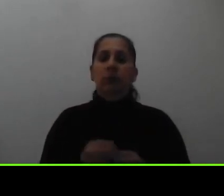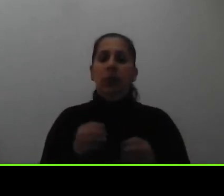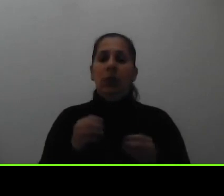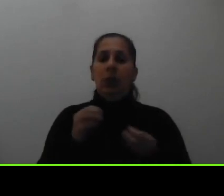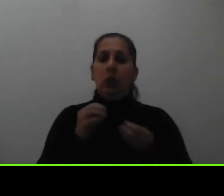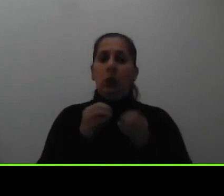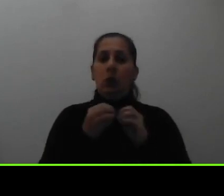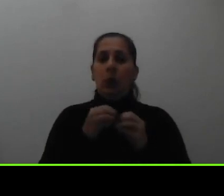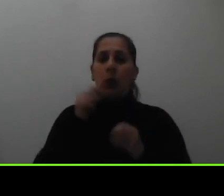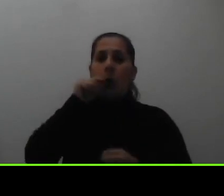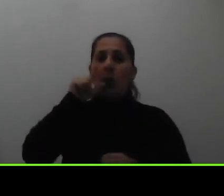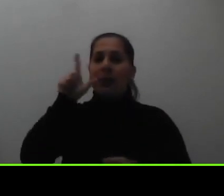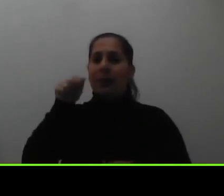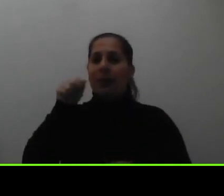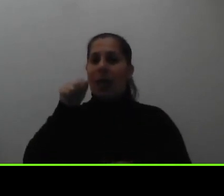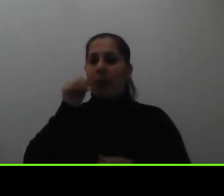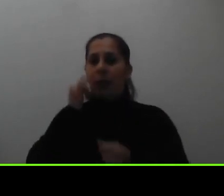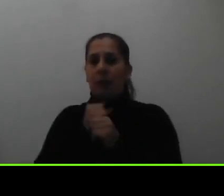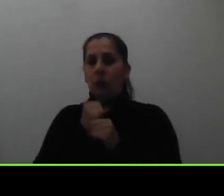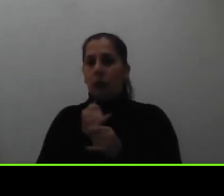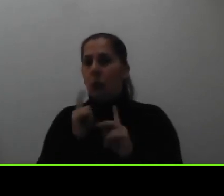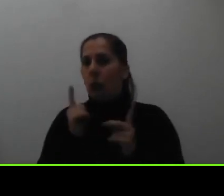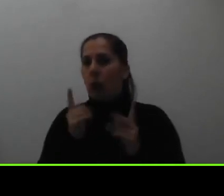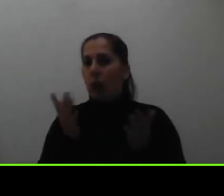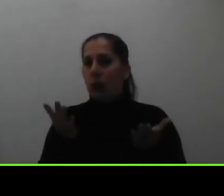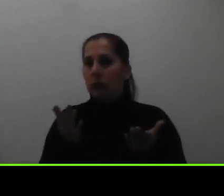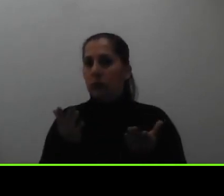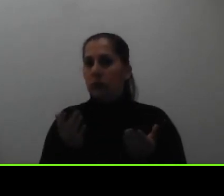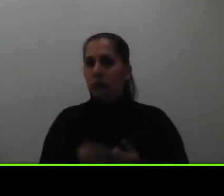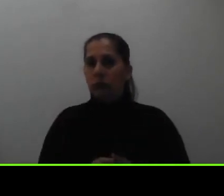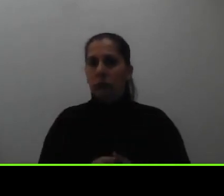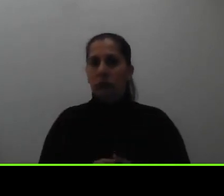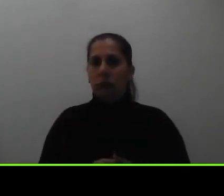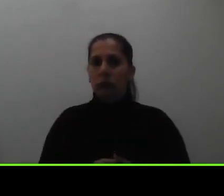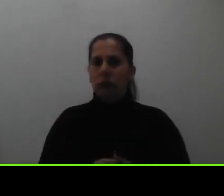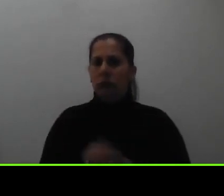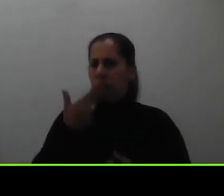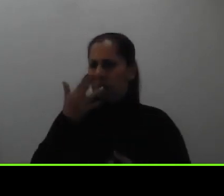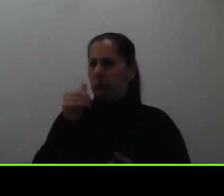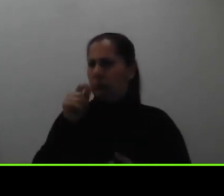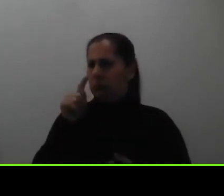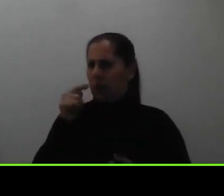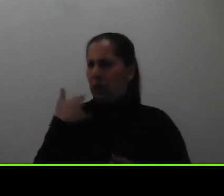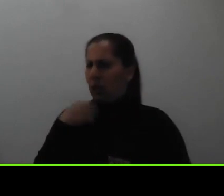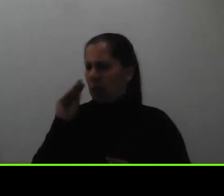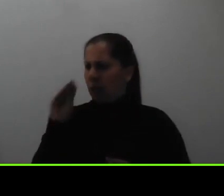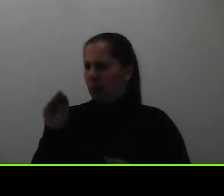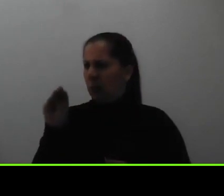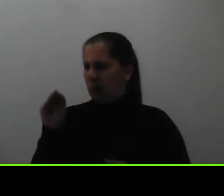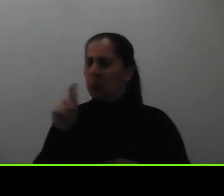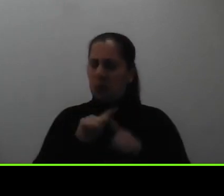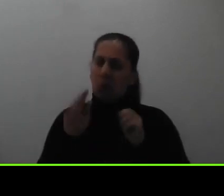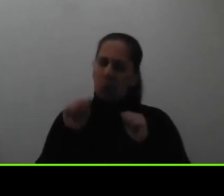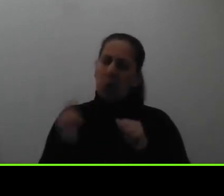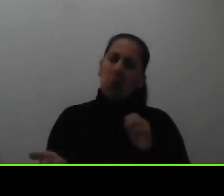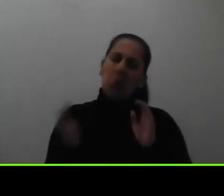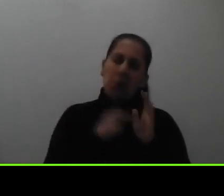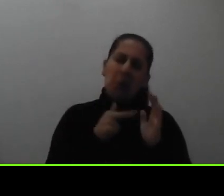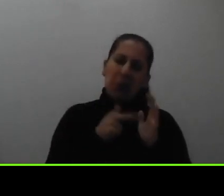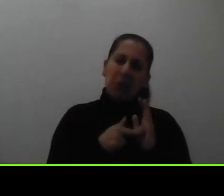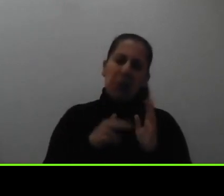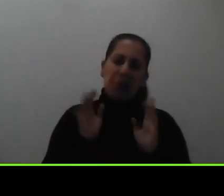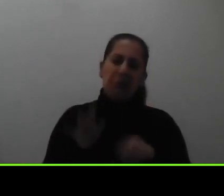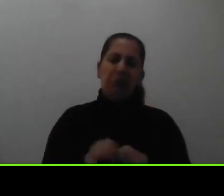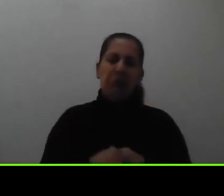whatsapp institucional creo que en el chat ya por ahí lo anotamos pero podemos retomarlo también